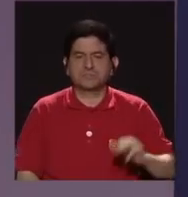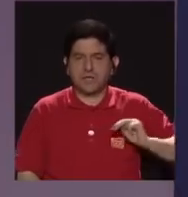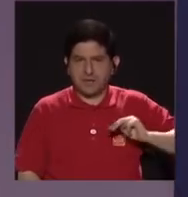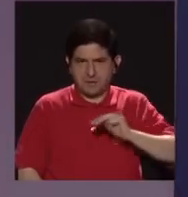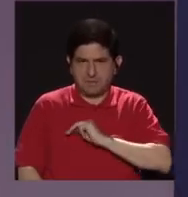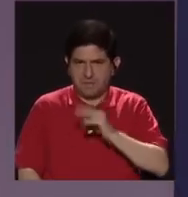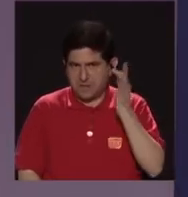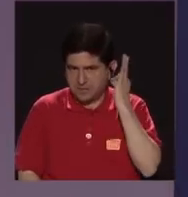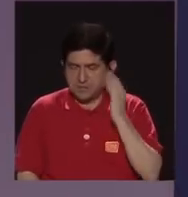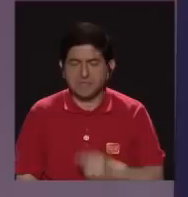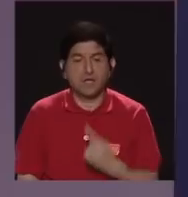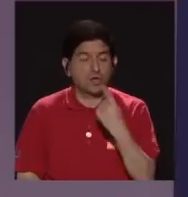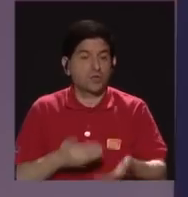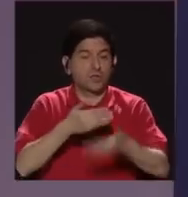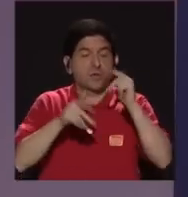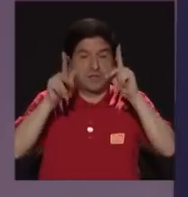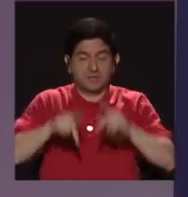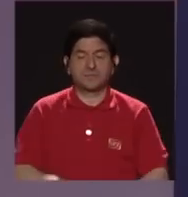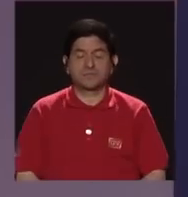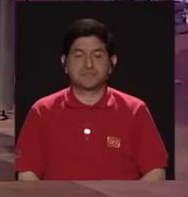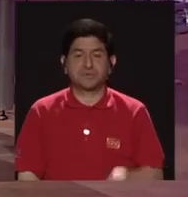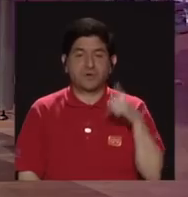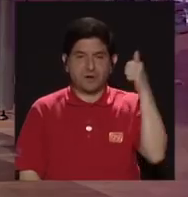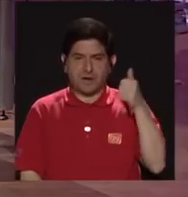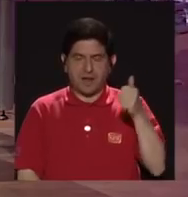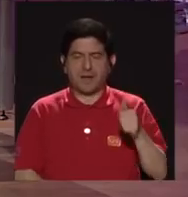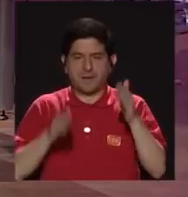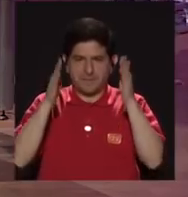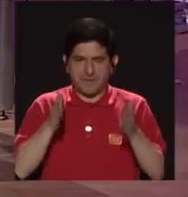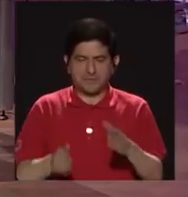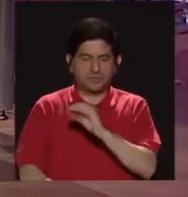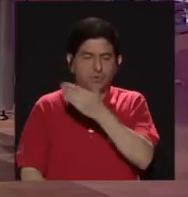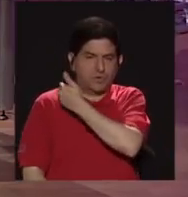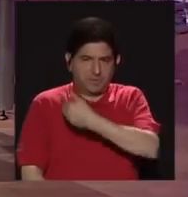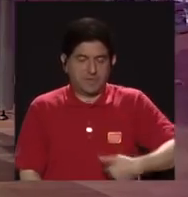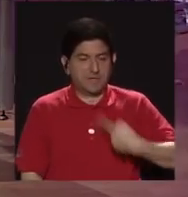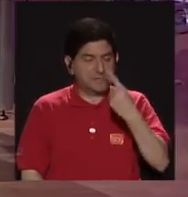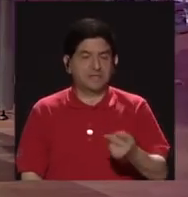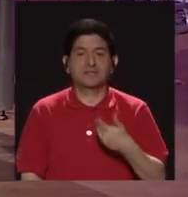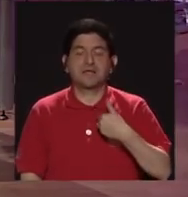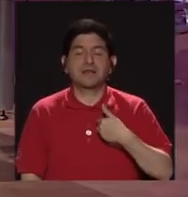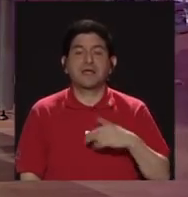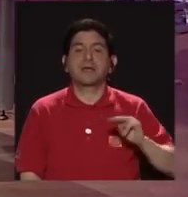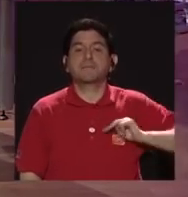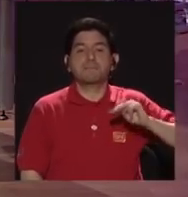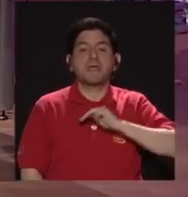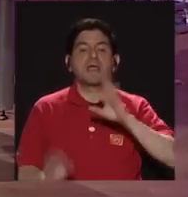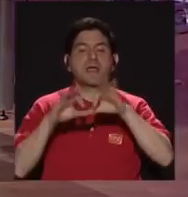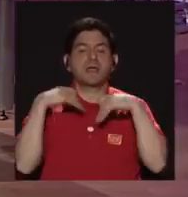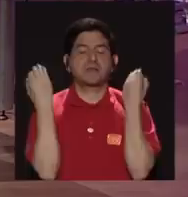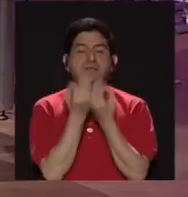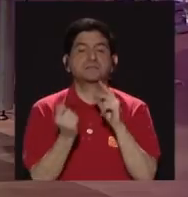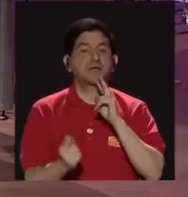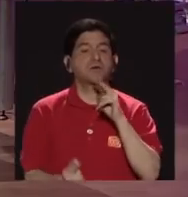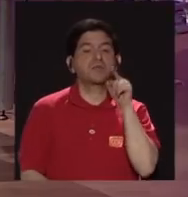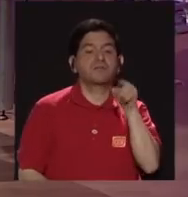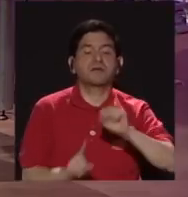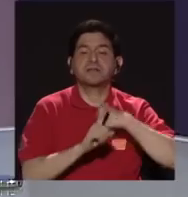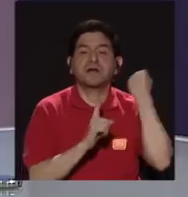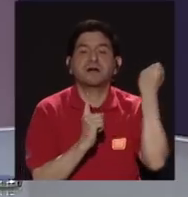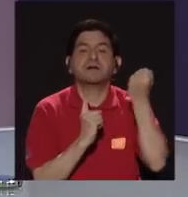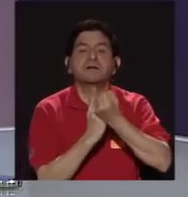aquel personaje que acabas de mencionar, el pastor y el presidente, decía que teníamos que tener un ministerio de la familia porque eso era lo que, ¿verdad?,